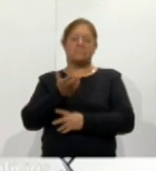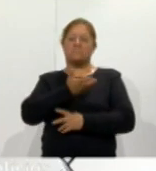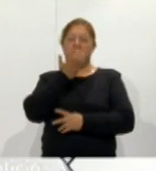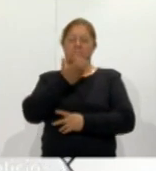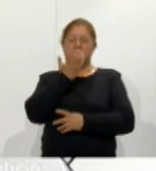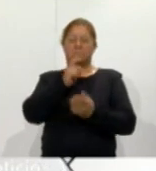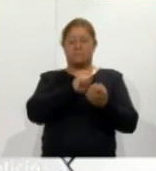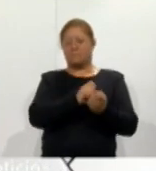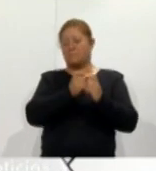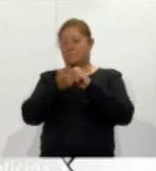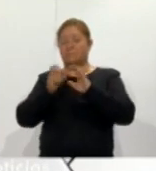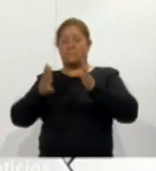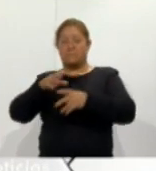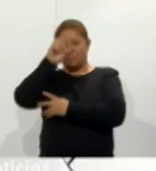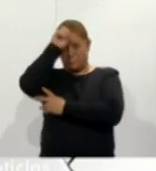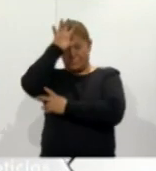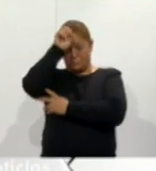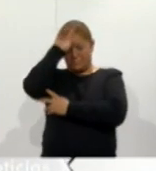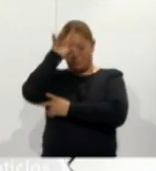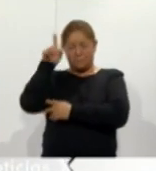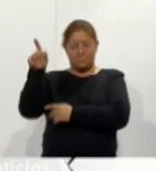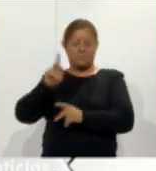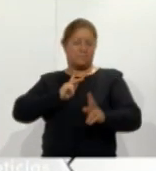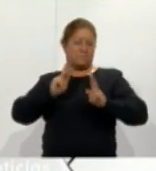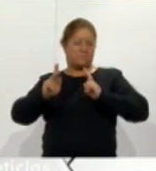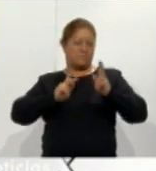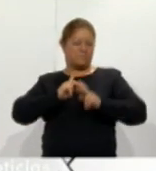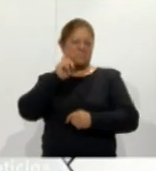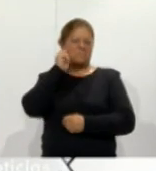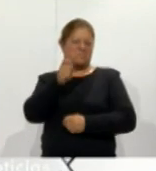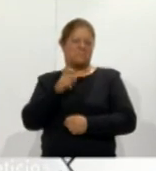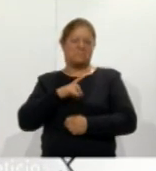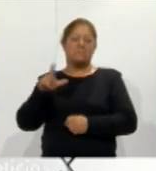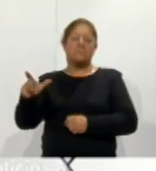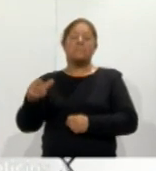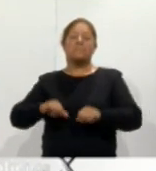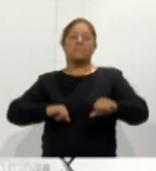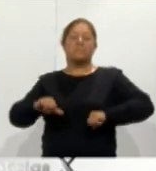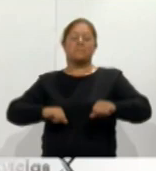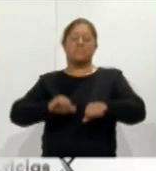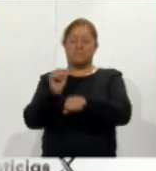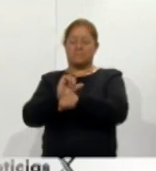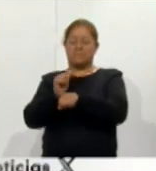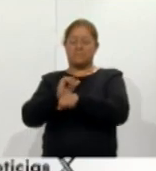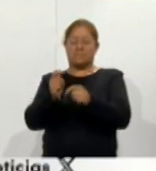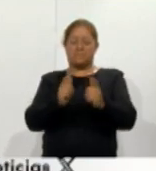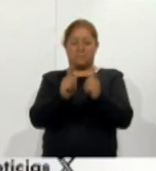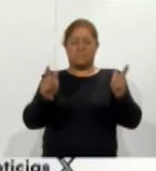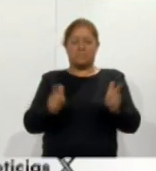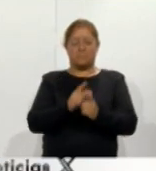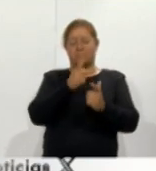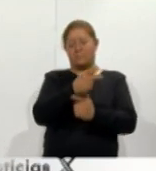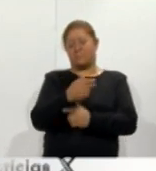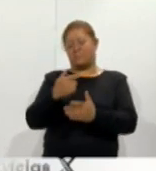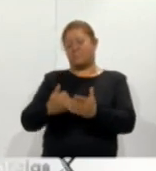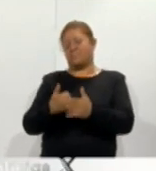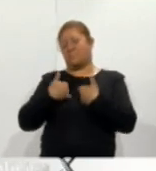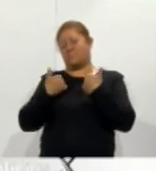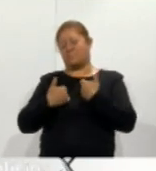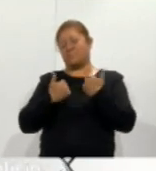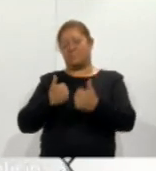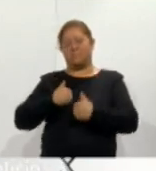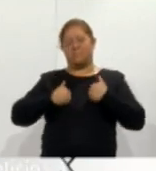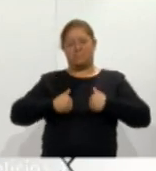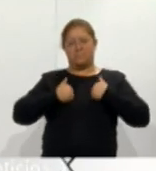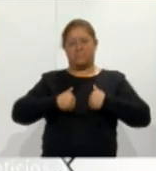trasladado a las minas de Tiza en Panotla fue la escenificación que realizó el grupo Proyección Juvenil de Chiautempan vea